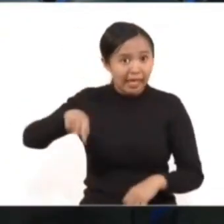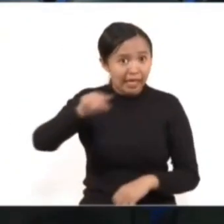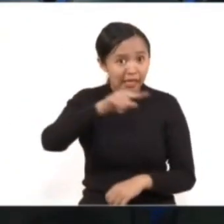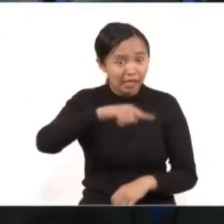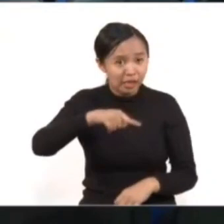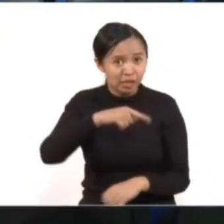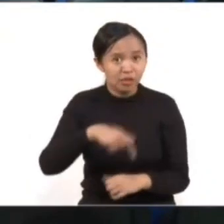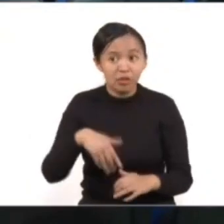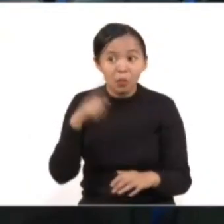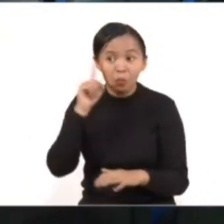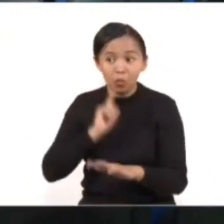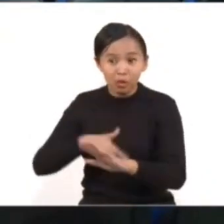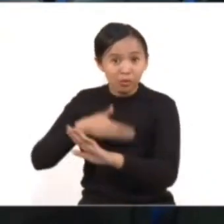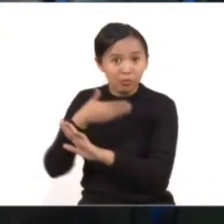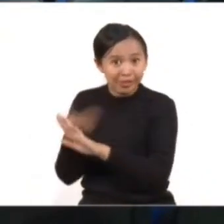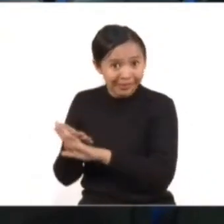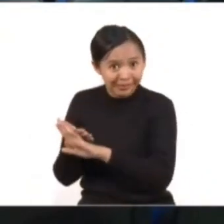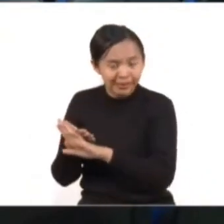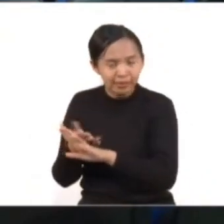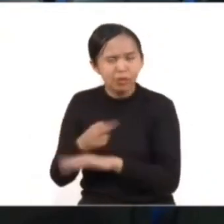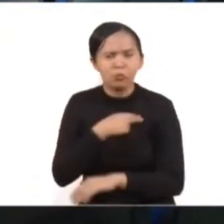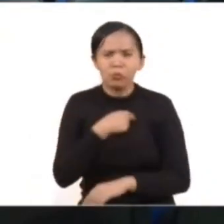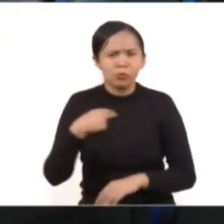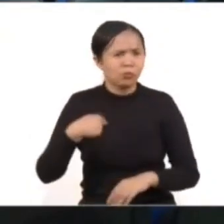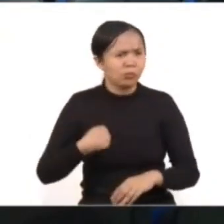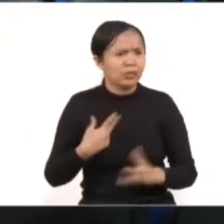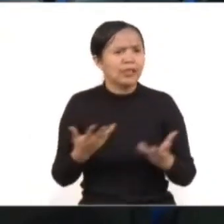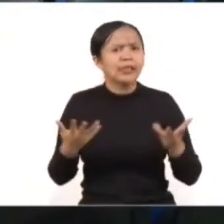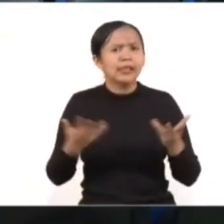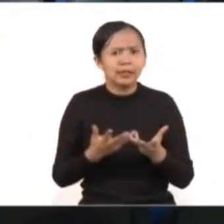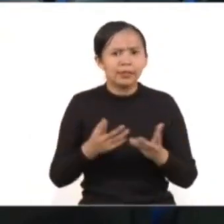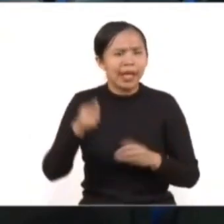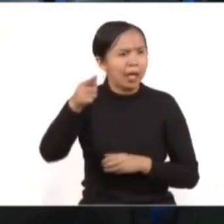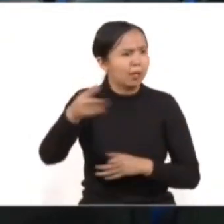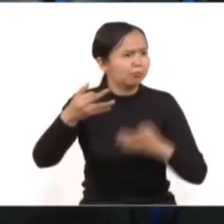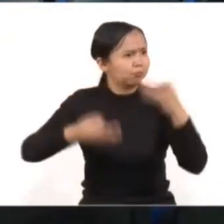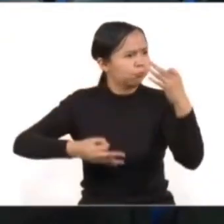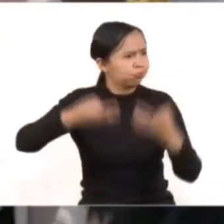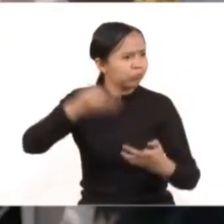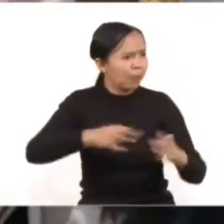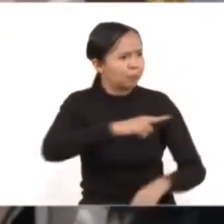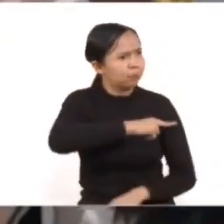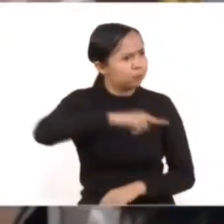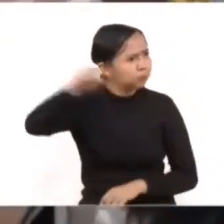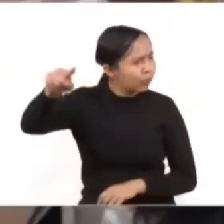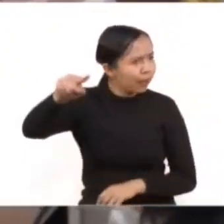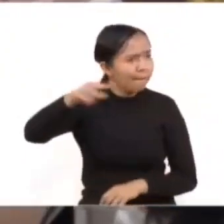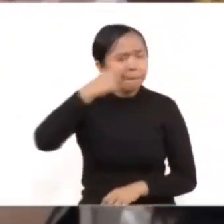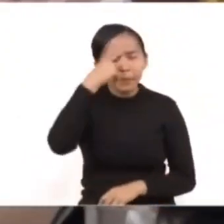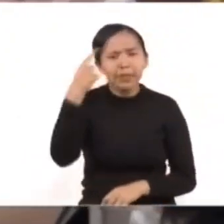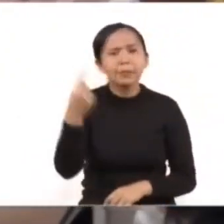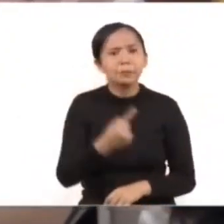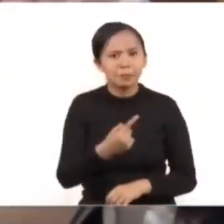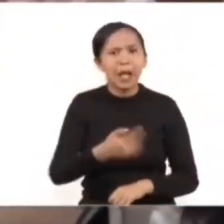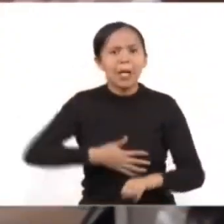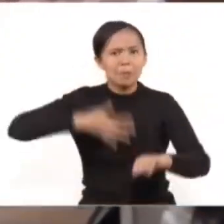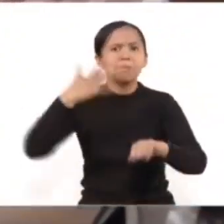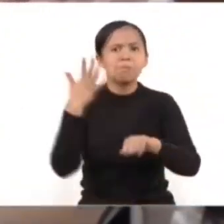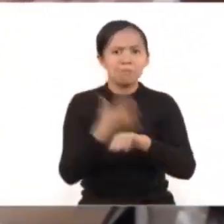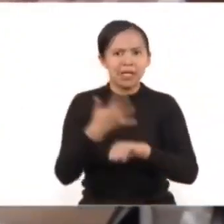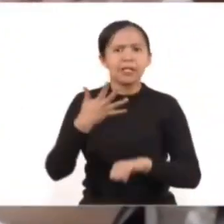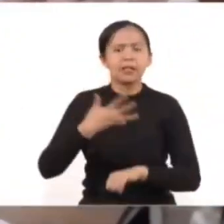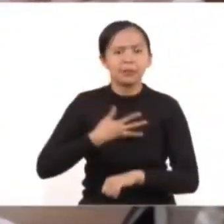la vida de las mujeres y llevaremos ante la justicia a todos los que cometan este atroz delito.